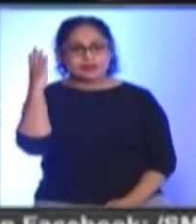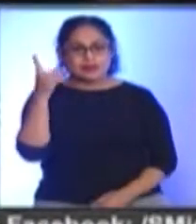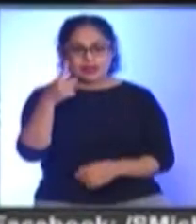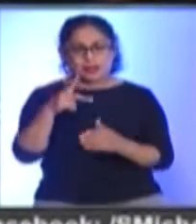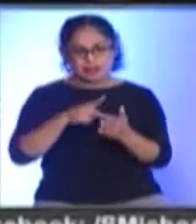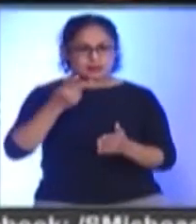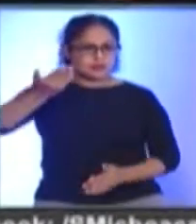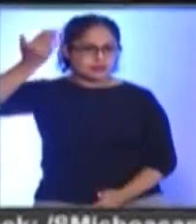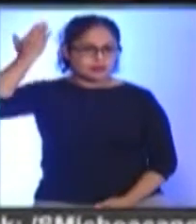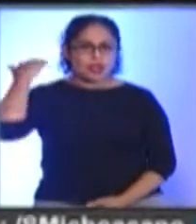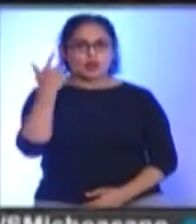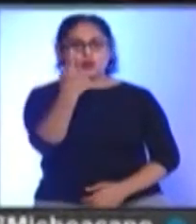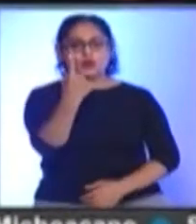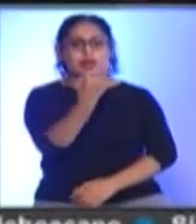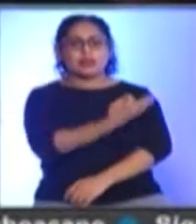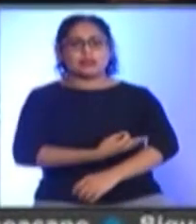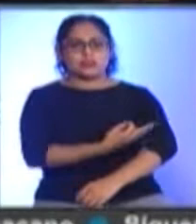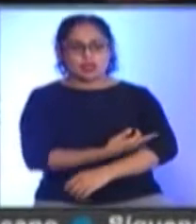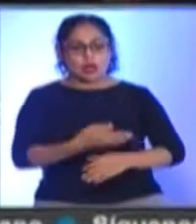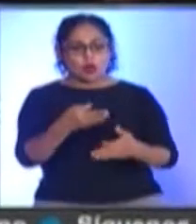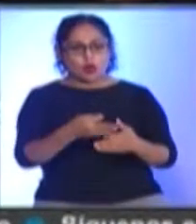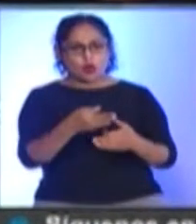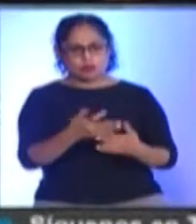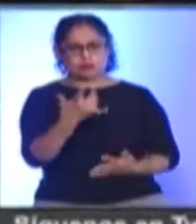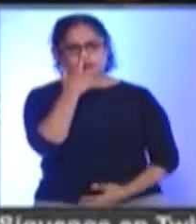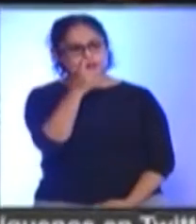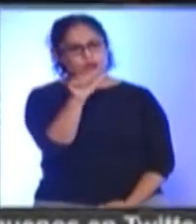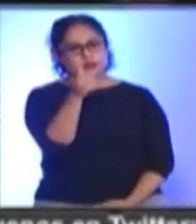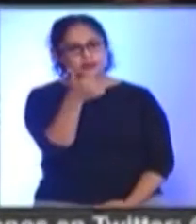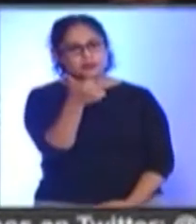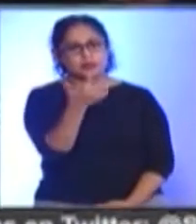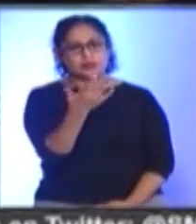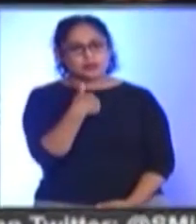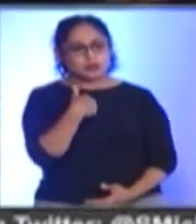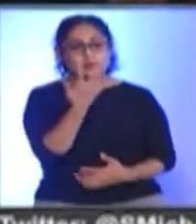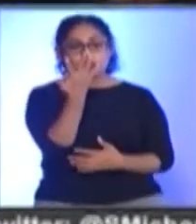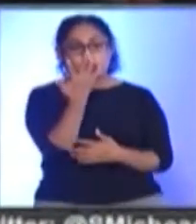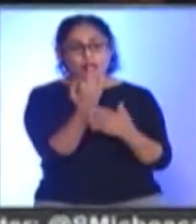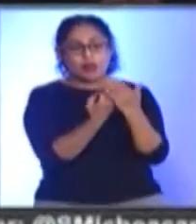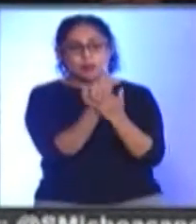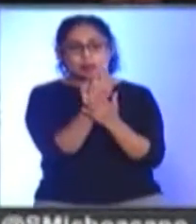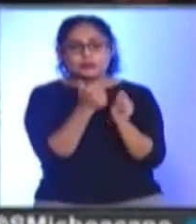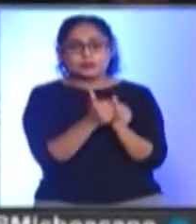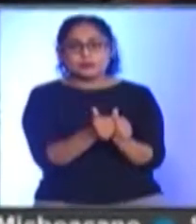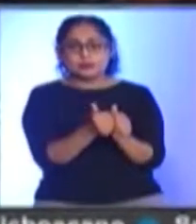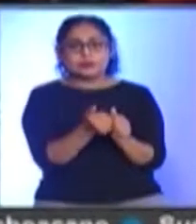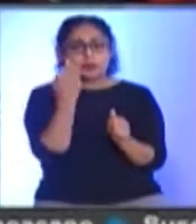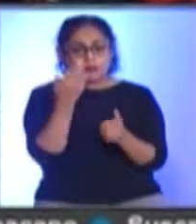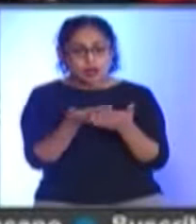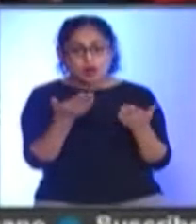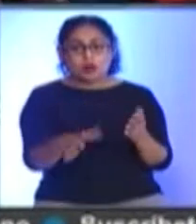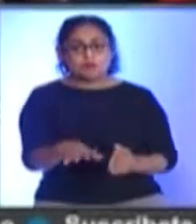vacuné a la una de la tarde Y hoy pues van a ser las once apenas Y llegué a las cinco la vez pasada Esta vez sí fue más ágil